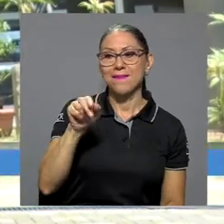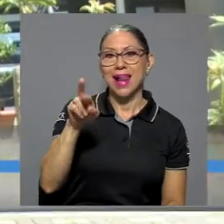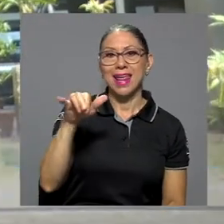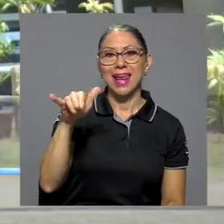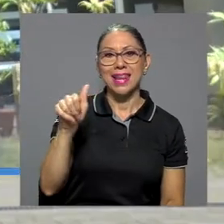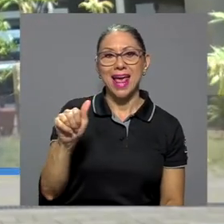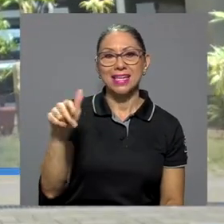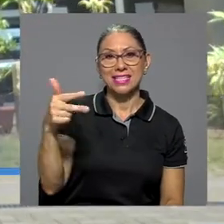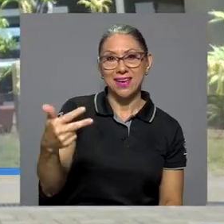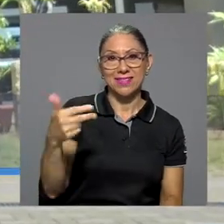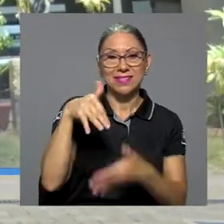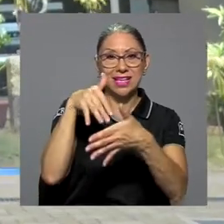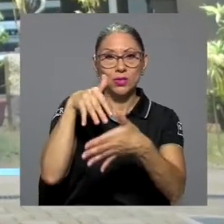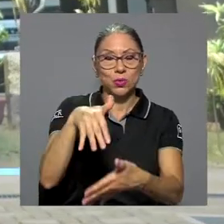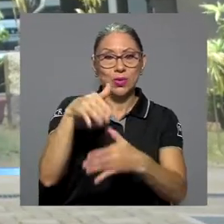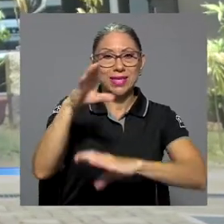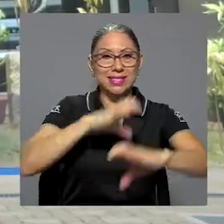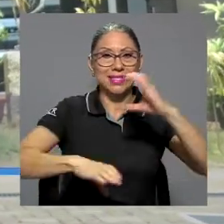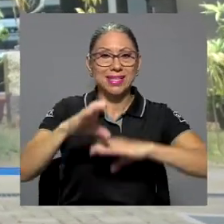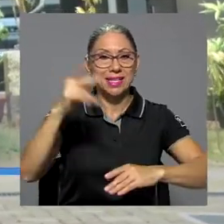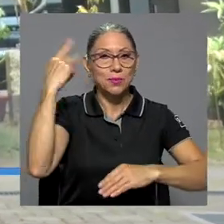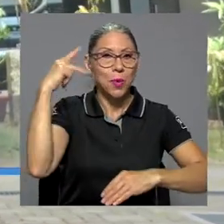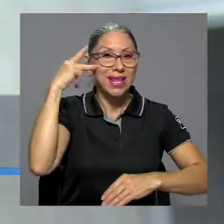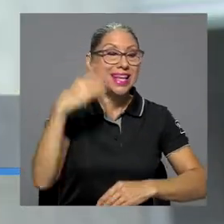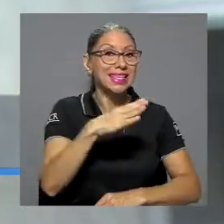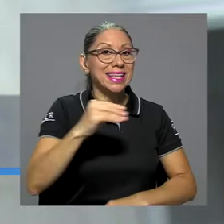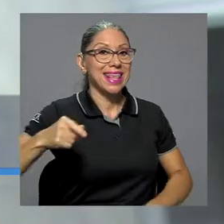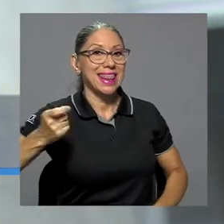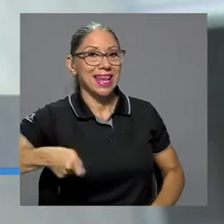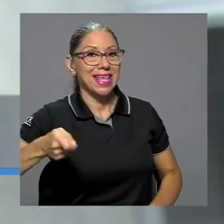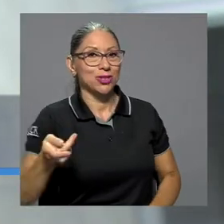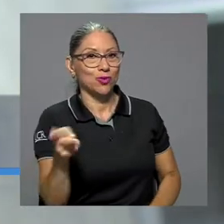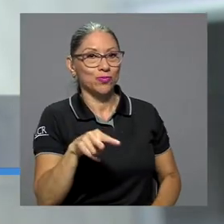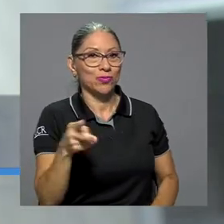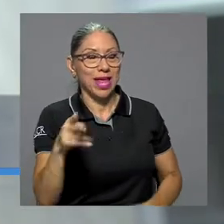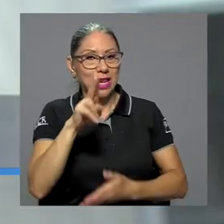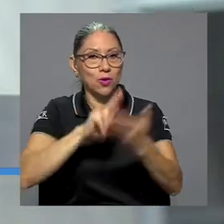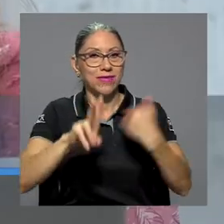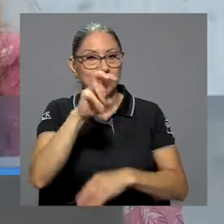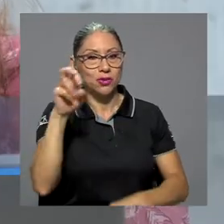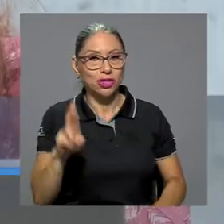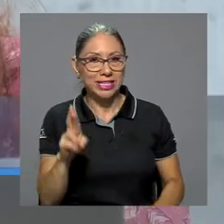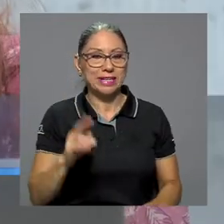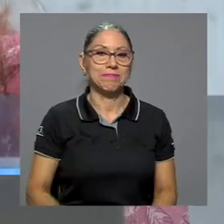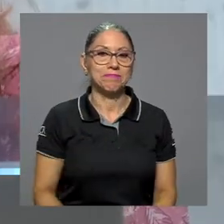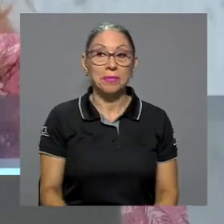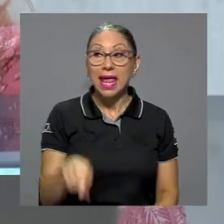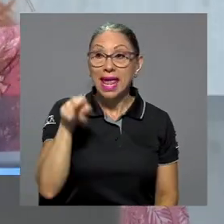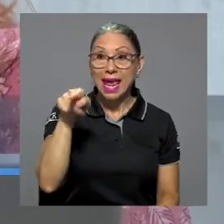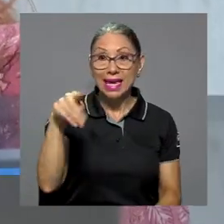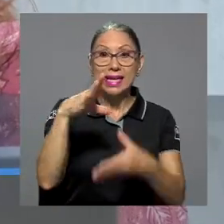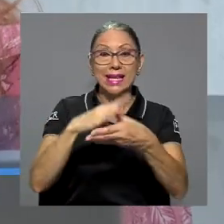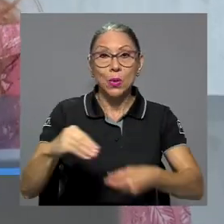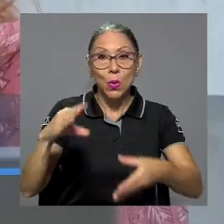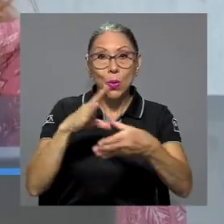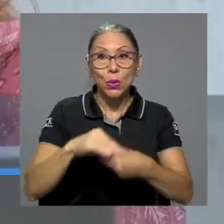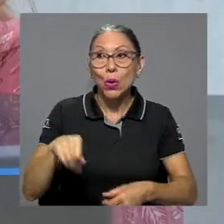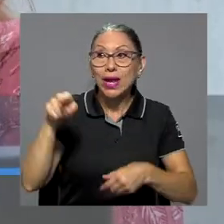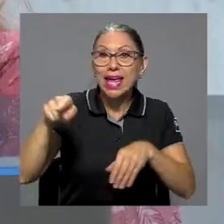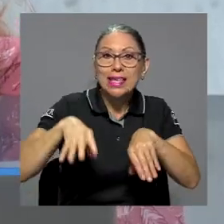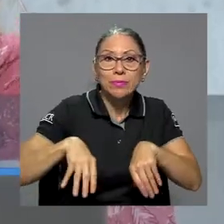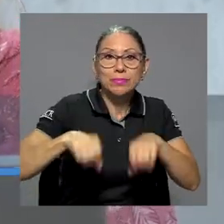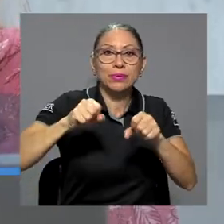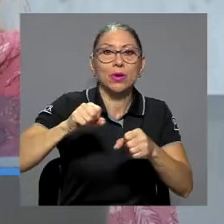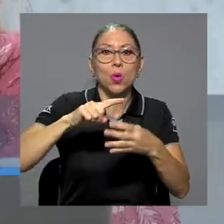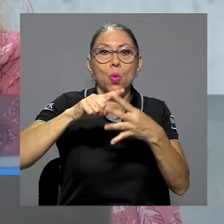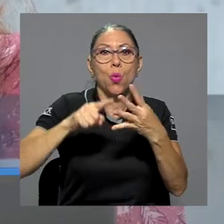Valeria Chávez es estudiante de Ciencias Políticas y Derecho en la Universidad de Costa Rica. Ella nos contó que